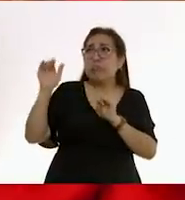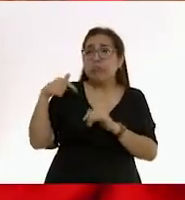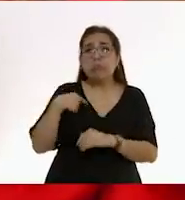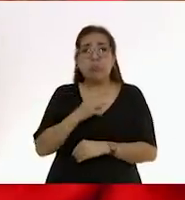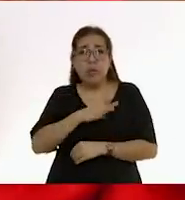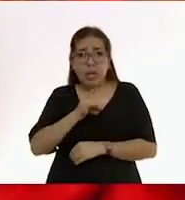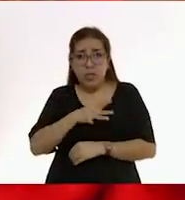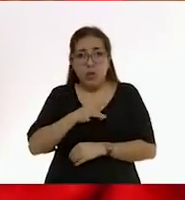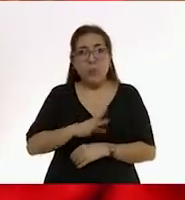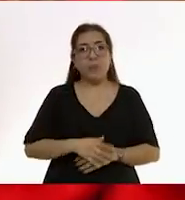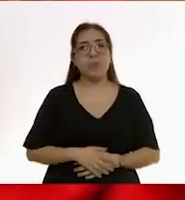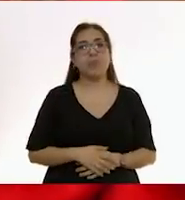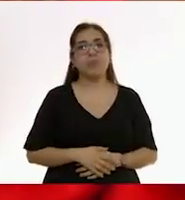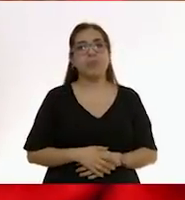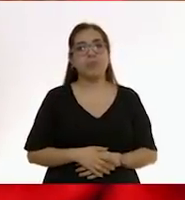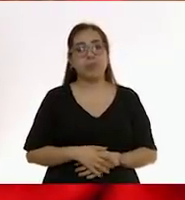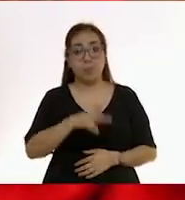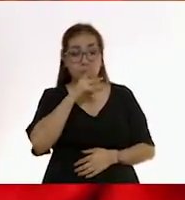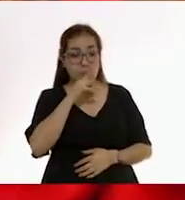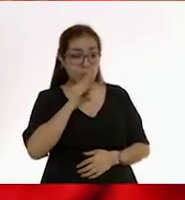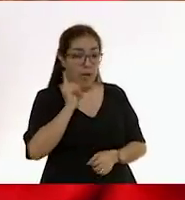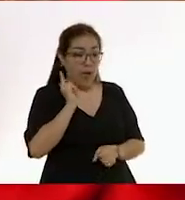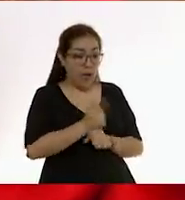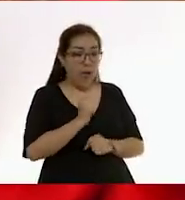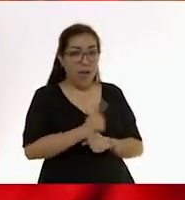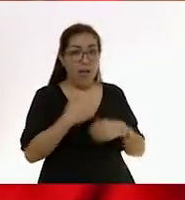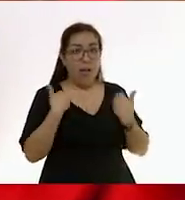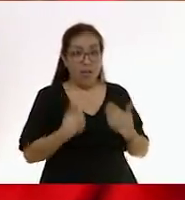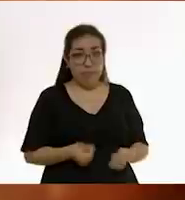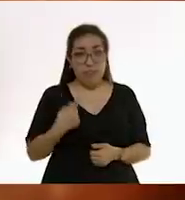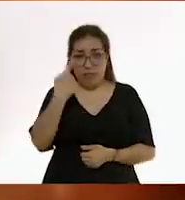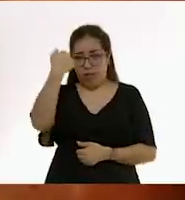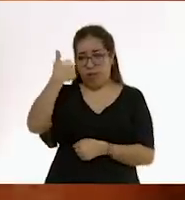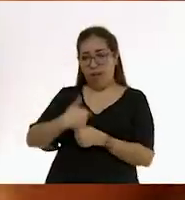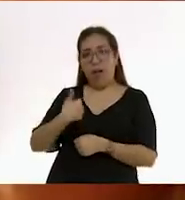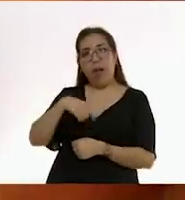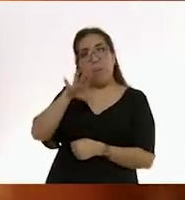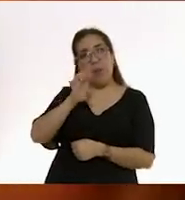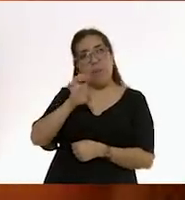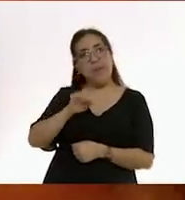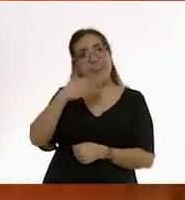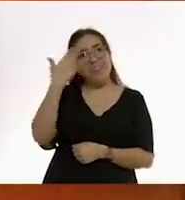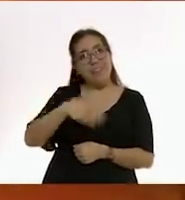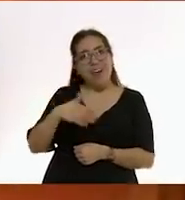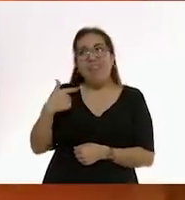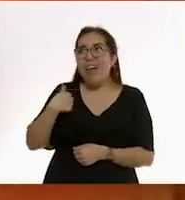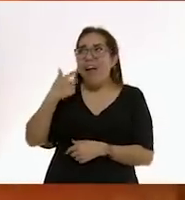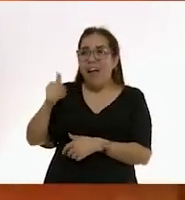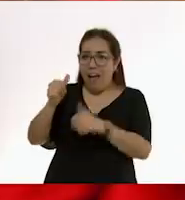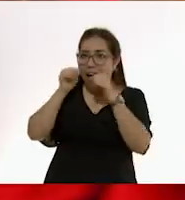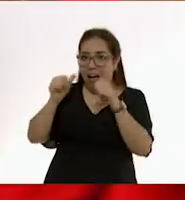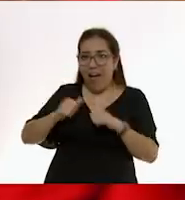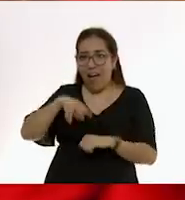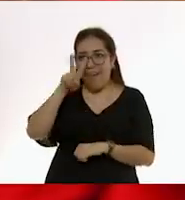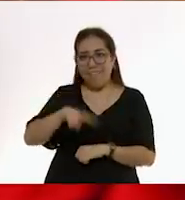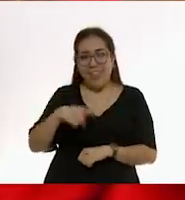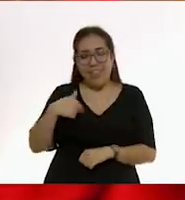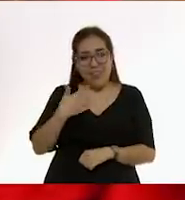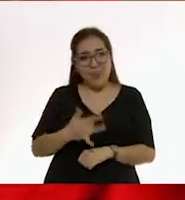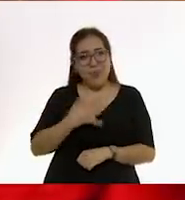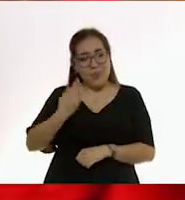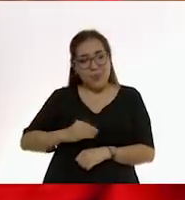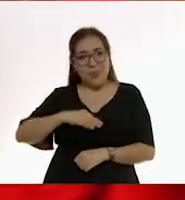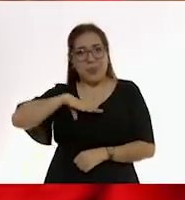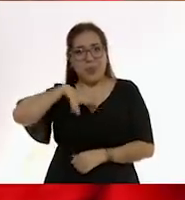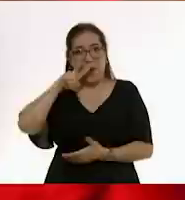nosotros respondemos, el bebé va aprendiendo que es una persona que vale, que aunque utiliza un lenguaje distinto al nuestro, las